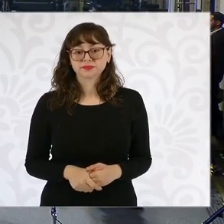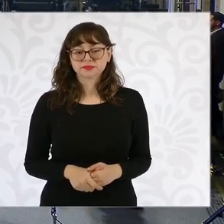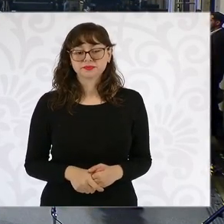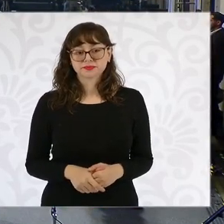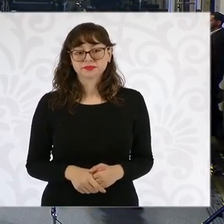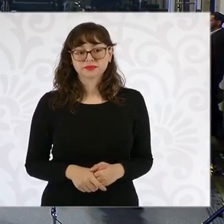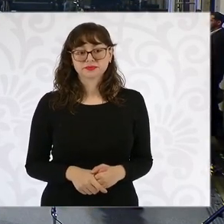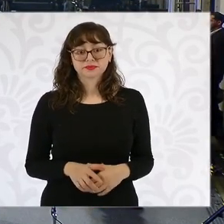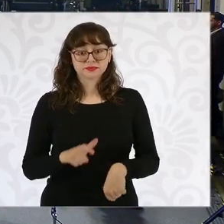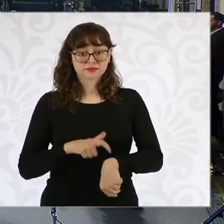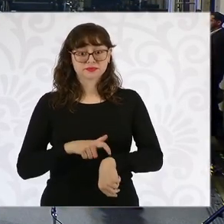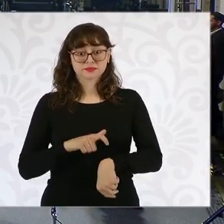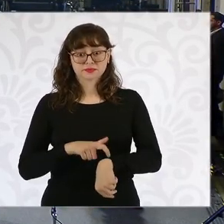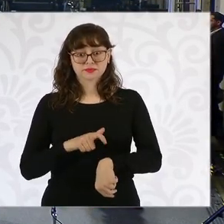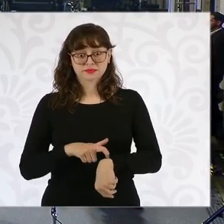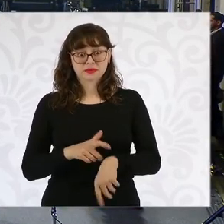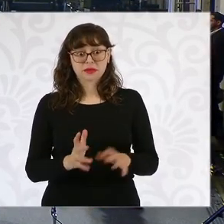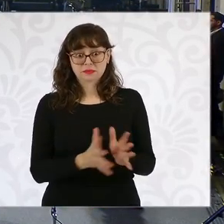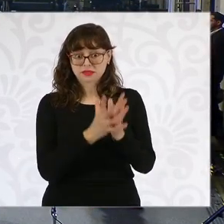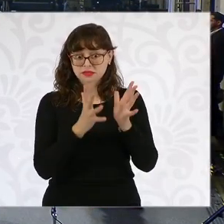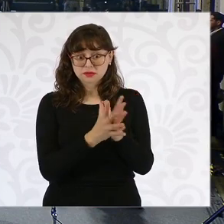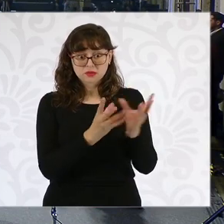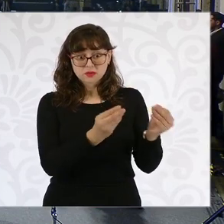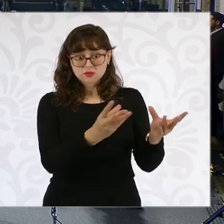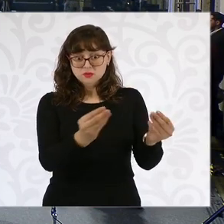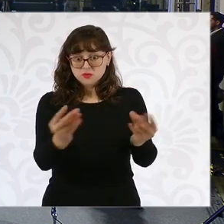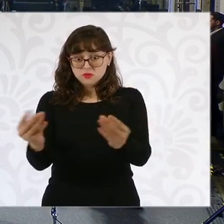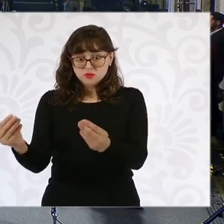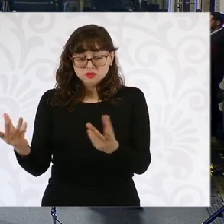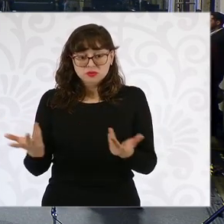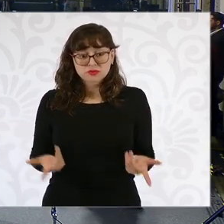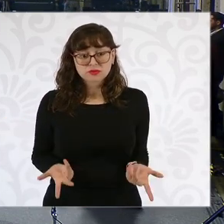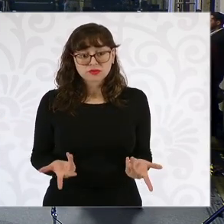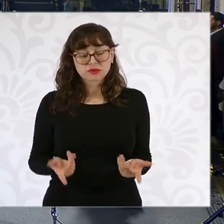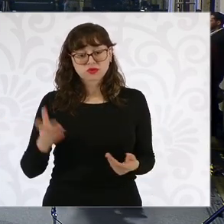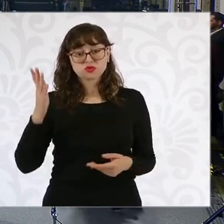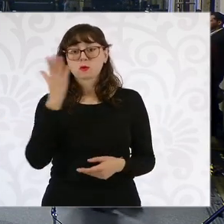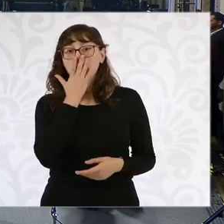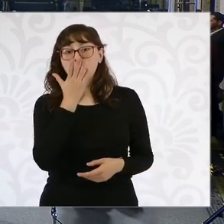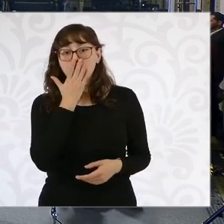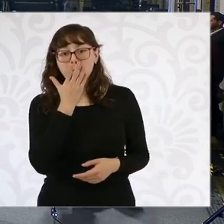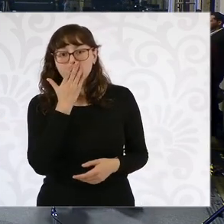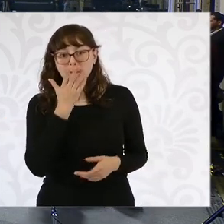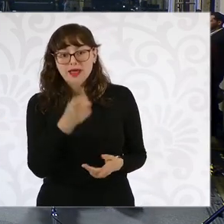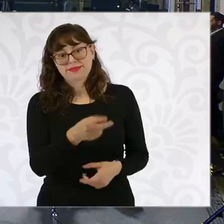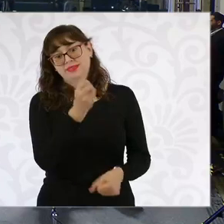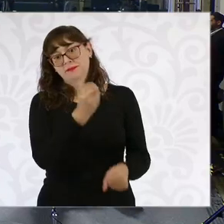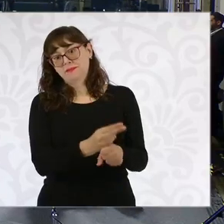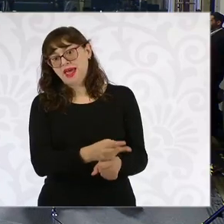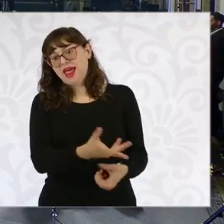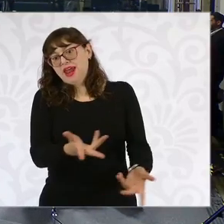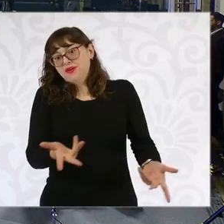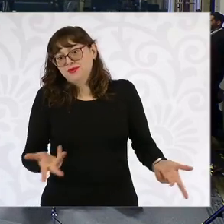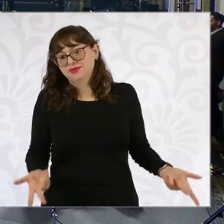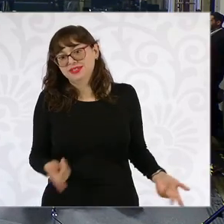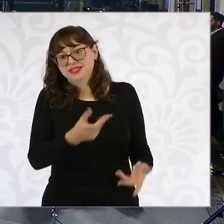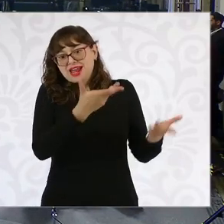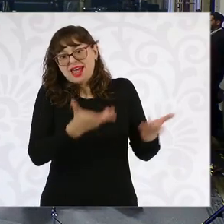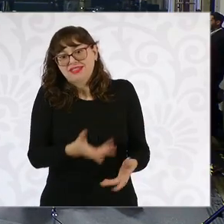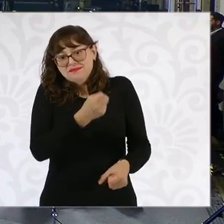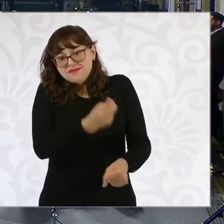Ya Sonora ya ha participado mucho en las mañaneras, pero llegó temprano, tiene una virtud.